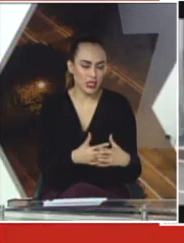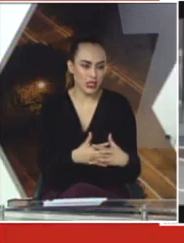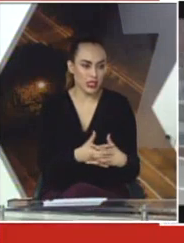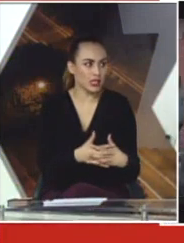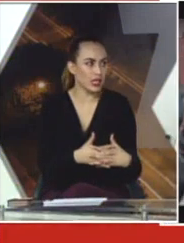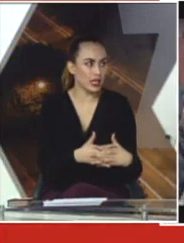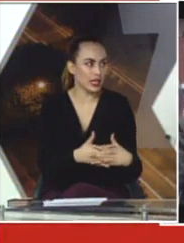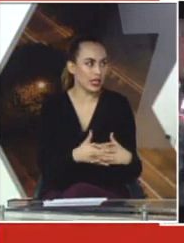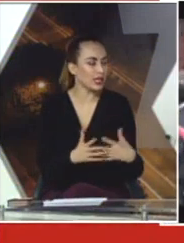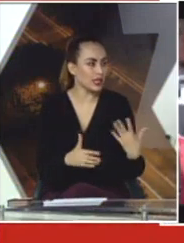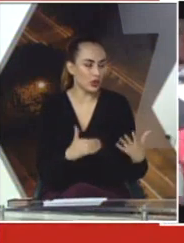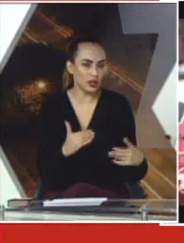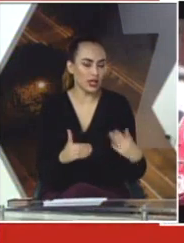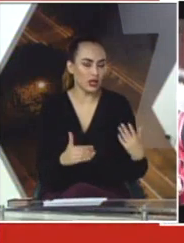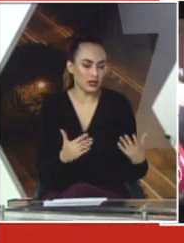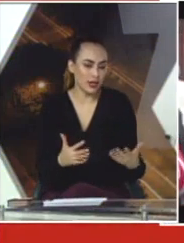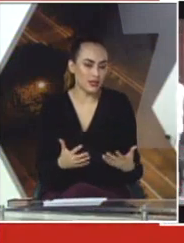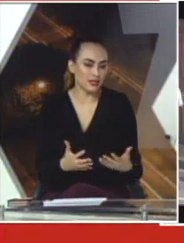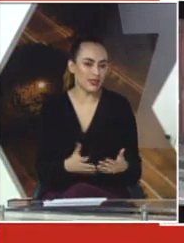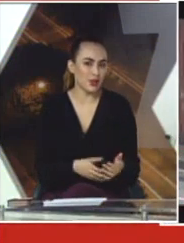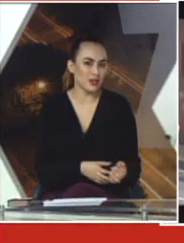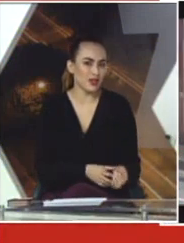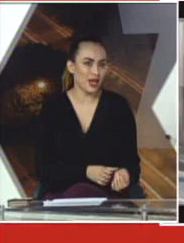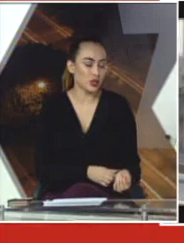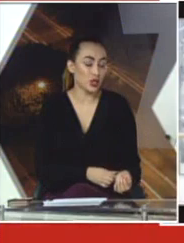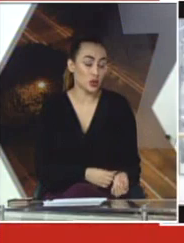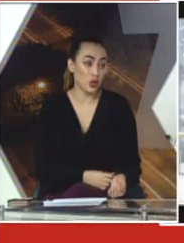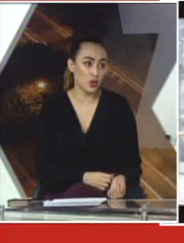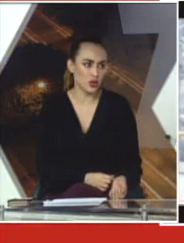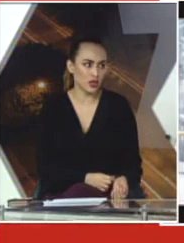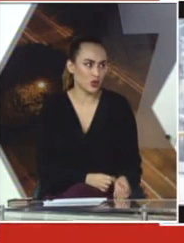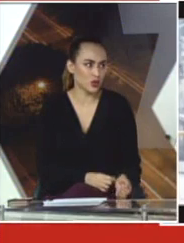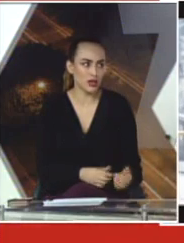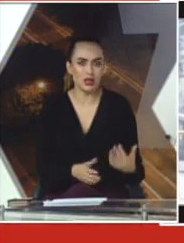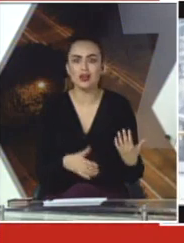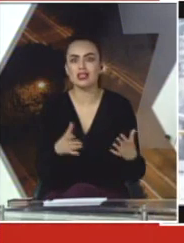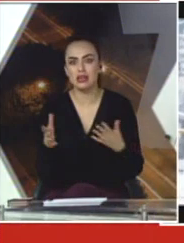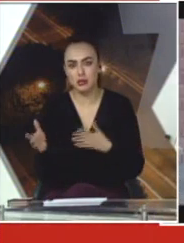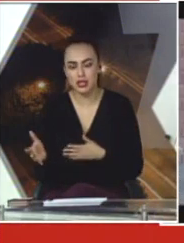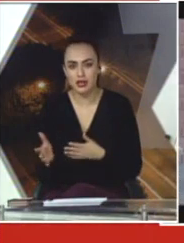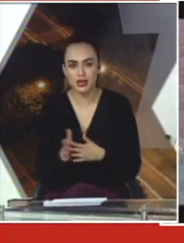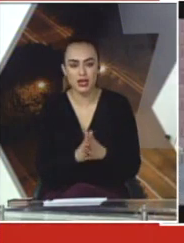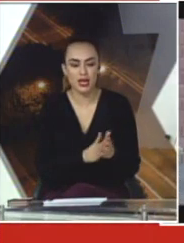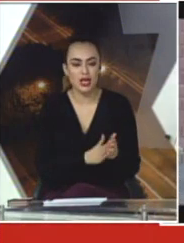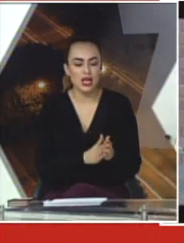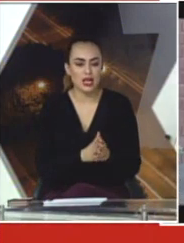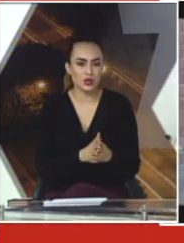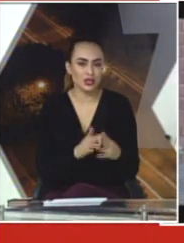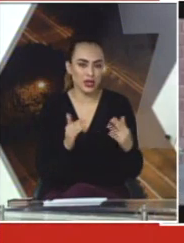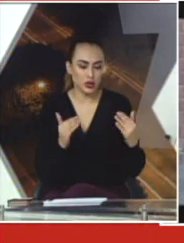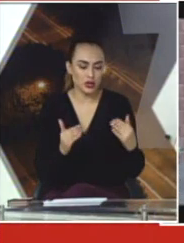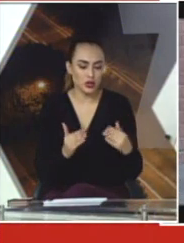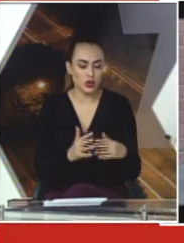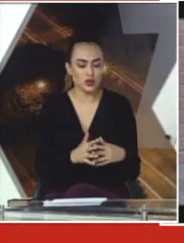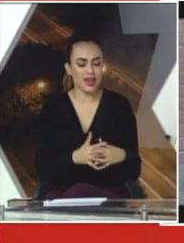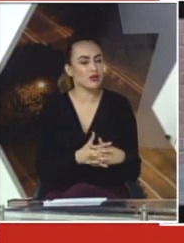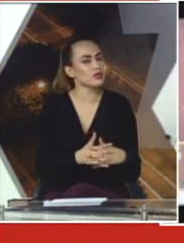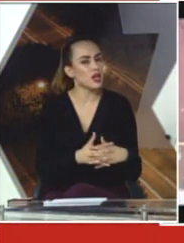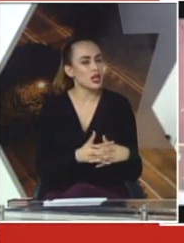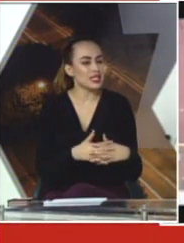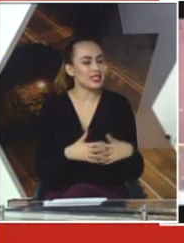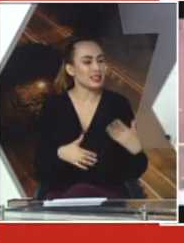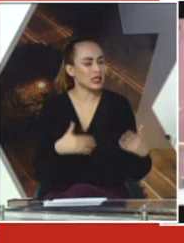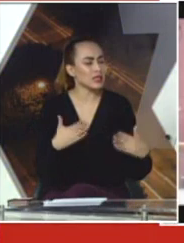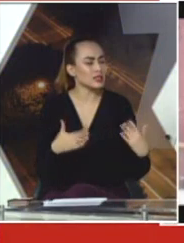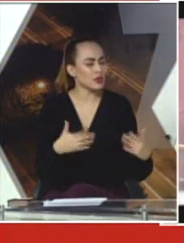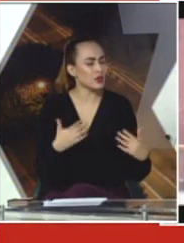fase crítica y donde se han presentado más casos. hecho, hoy 249 ya vamos a ver también esos datos desglosados